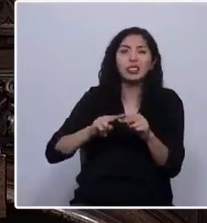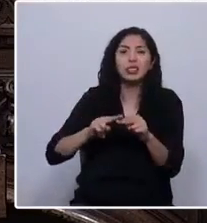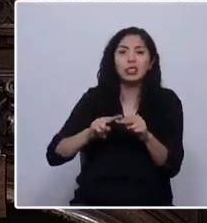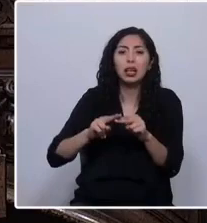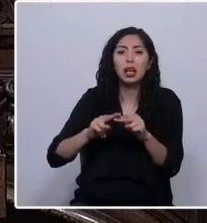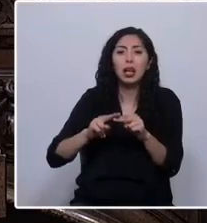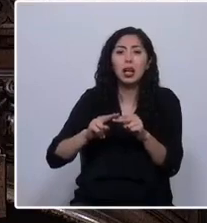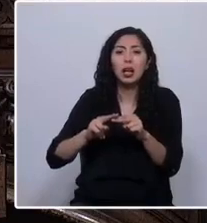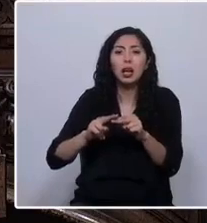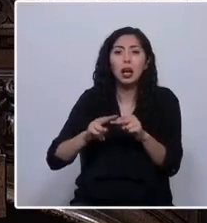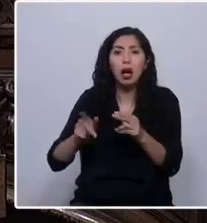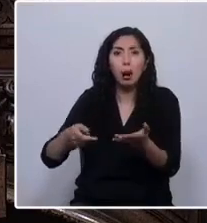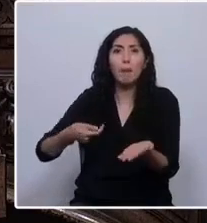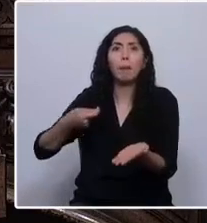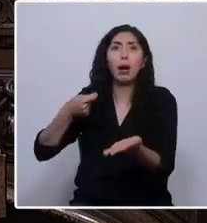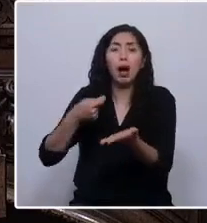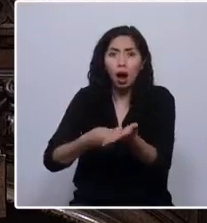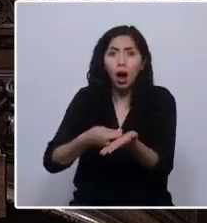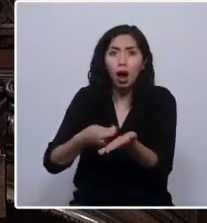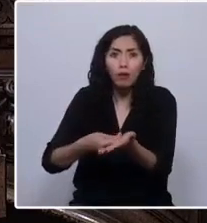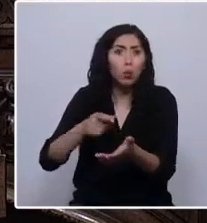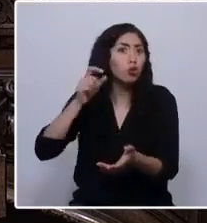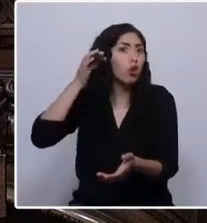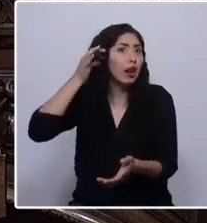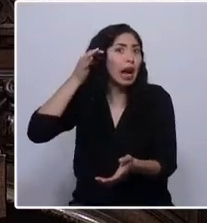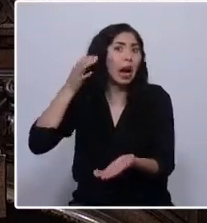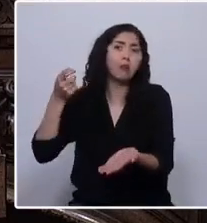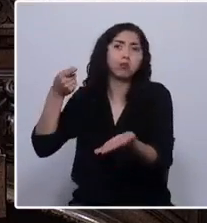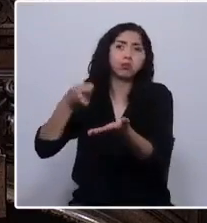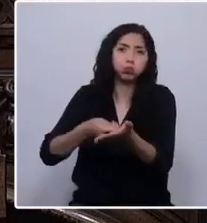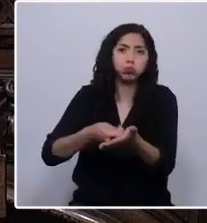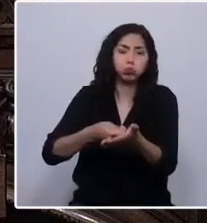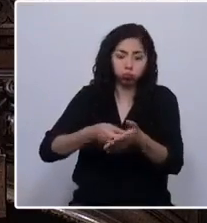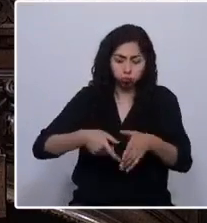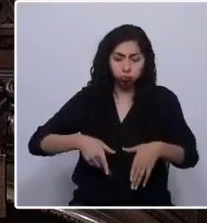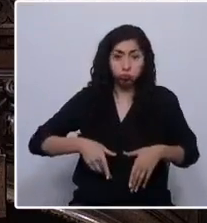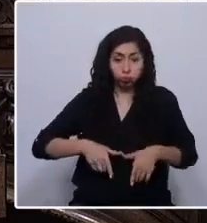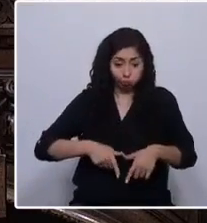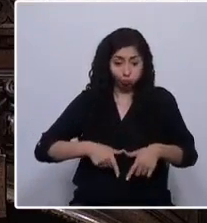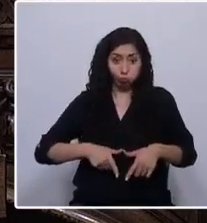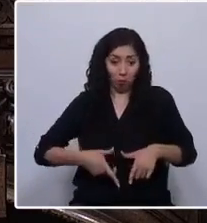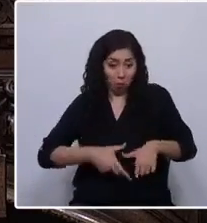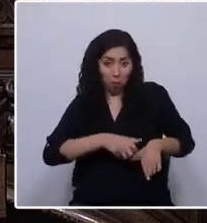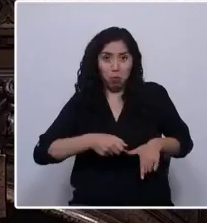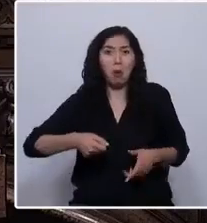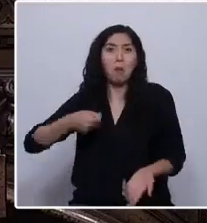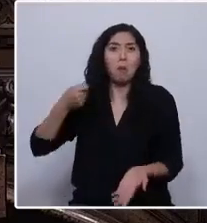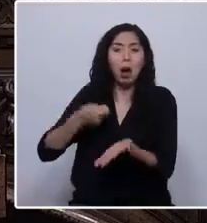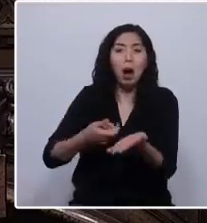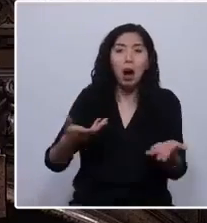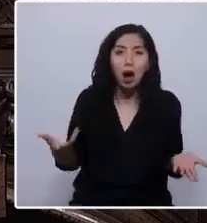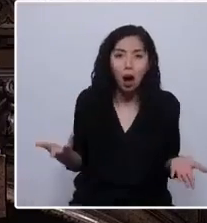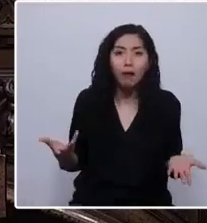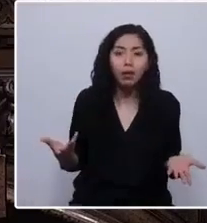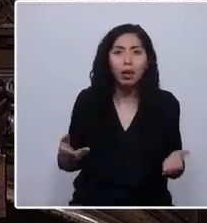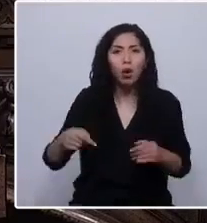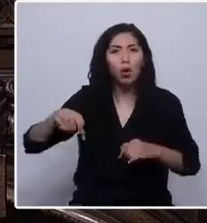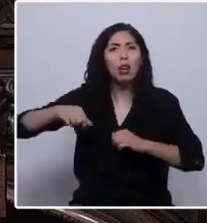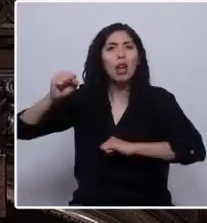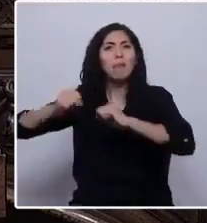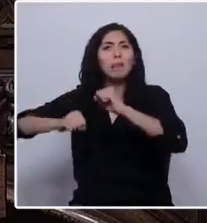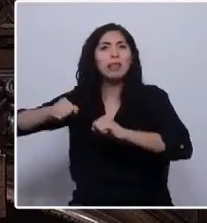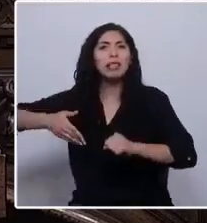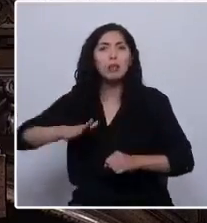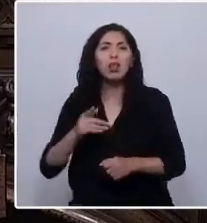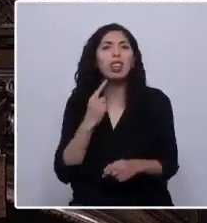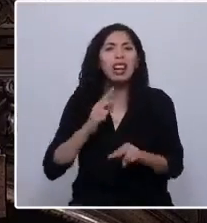pagaban por un órgano femenino para que no haya más reproducción de indígenas. Hoy día, ¿qué está haciendo la industria salmonera? Paga sueldos miserables,